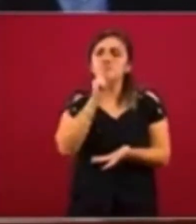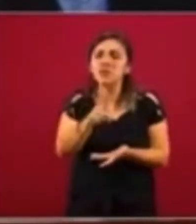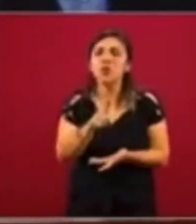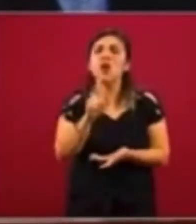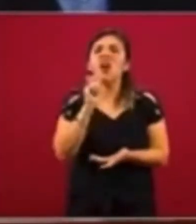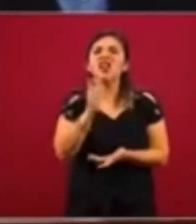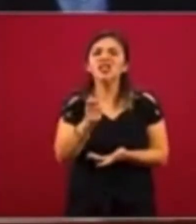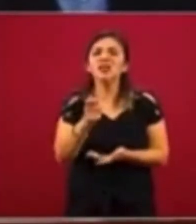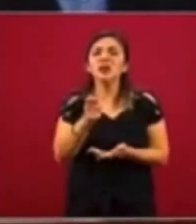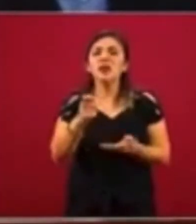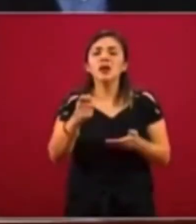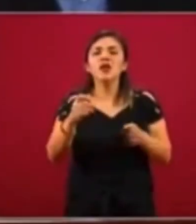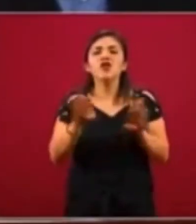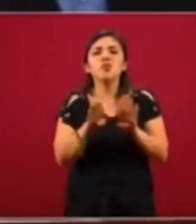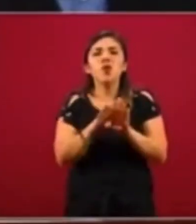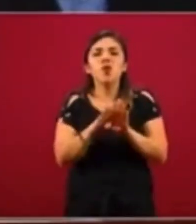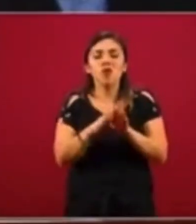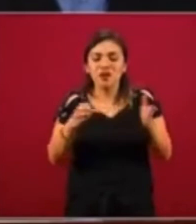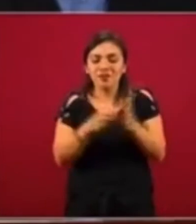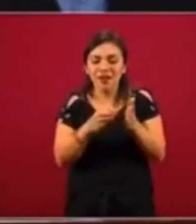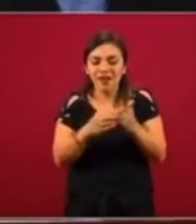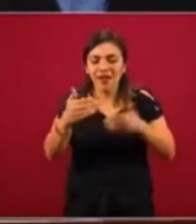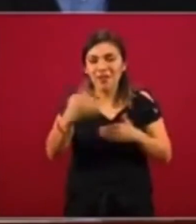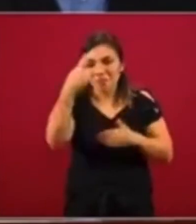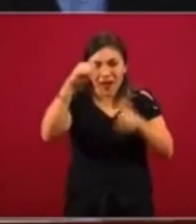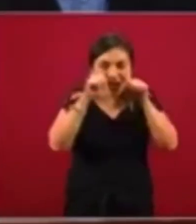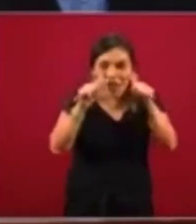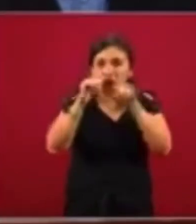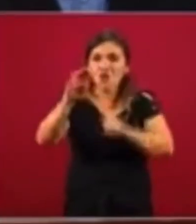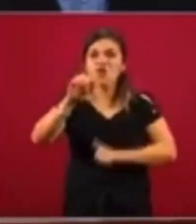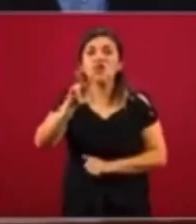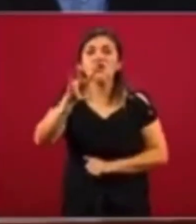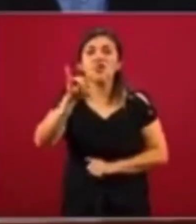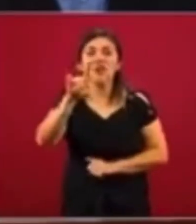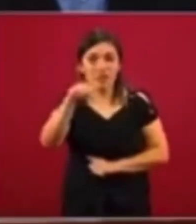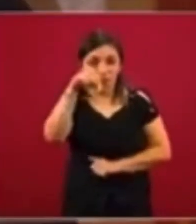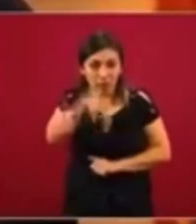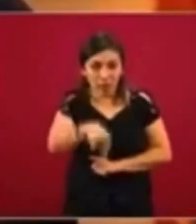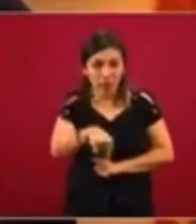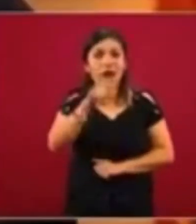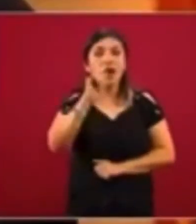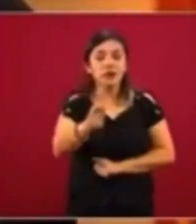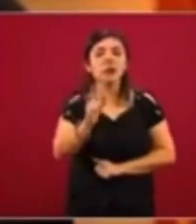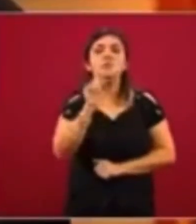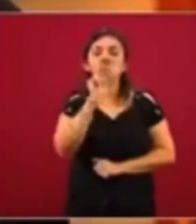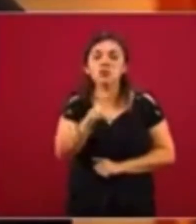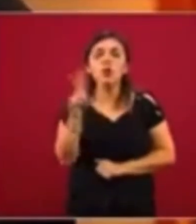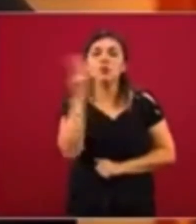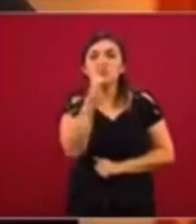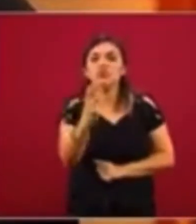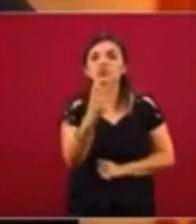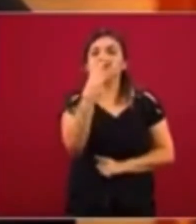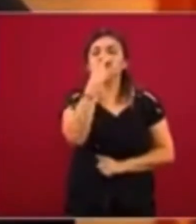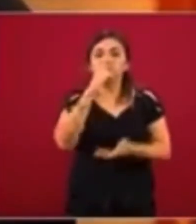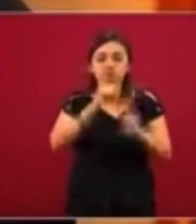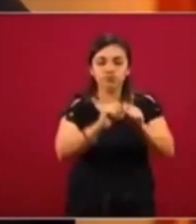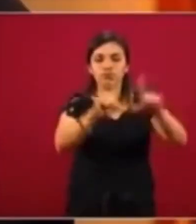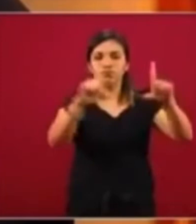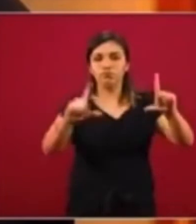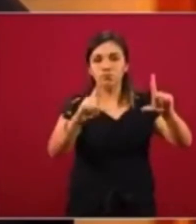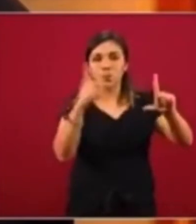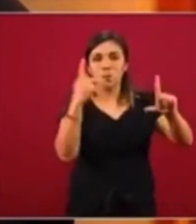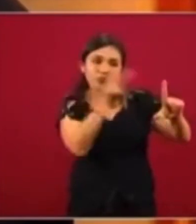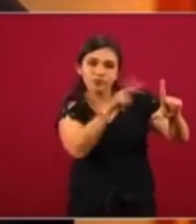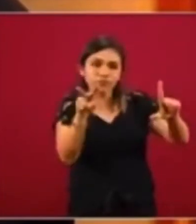internamente el paquete COVID, el paquete de capacidad de atención COVID, que efectivamente es el ventilador, el monitor y el personal